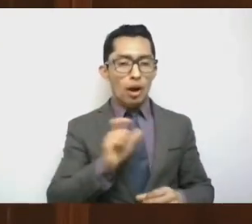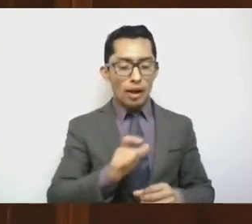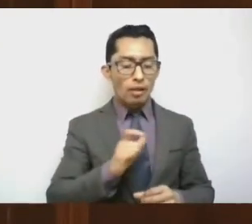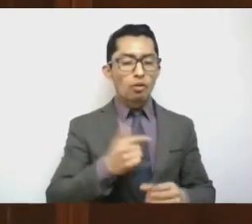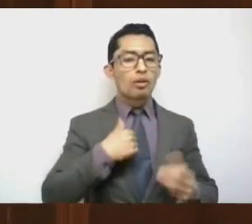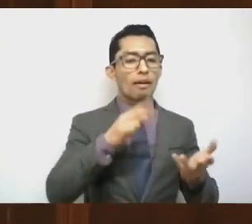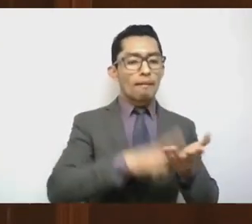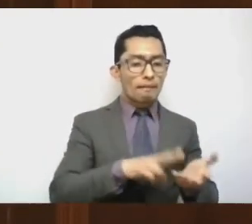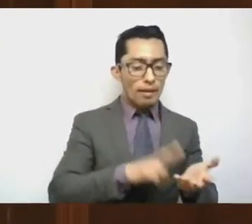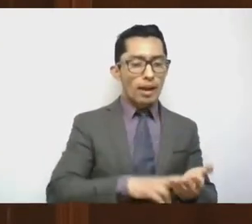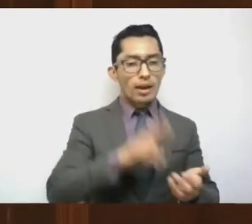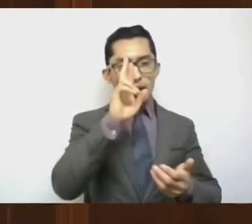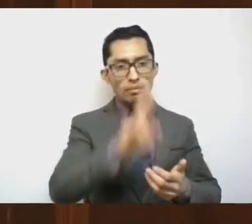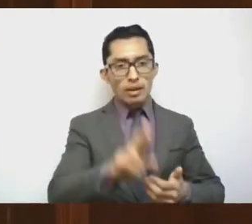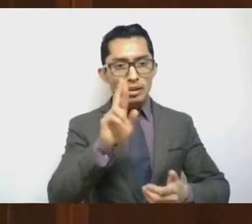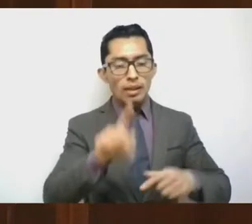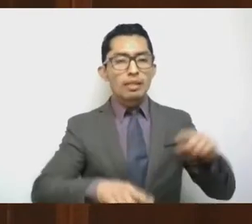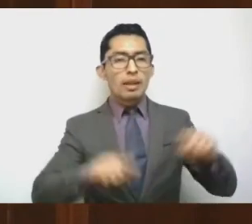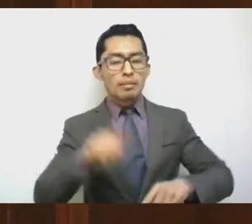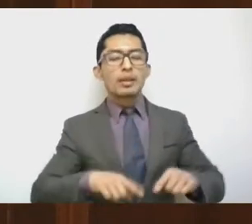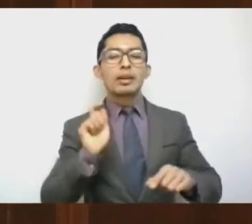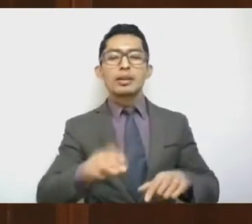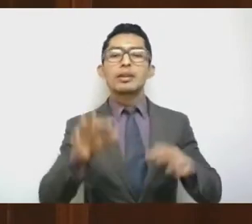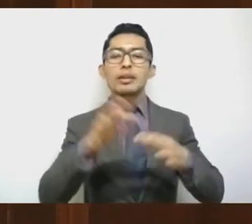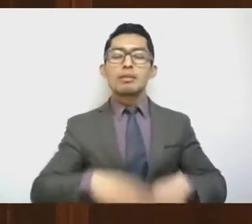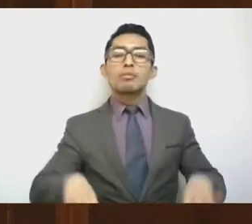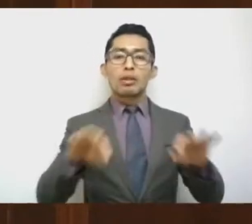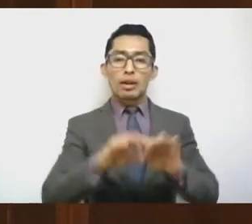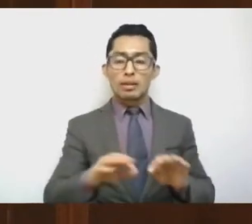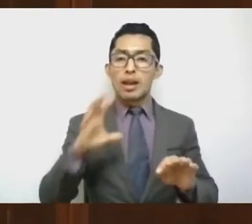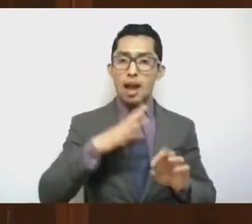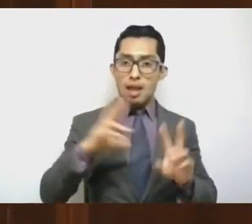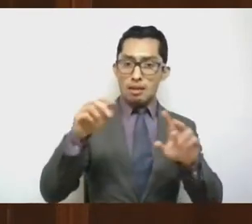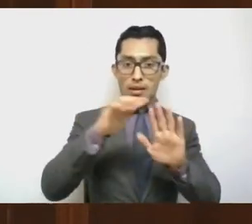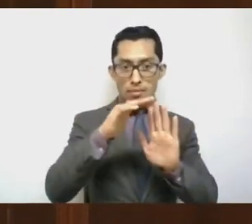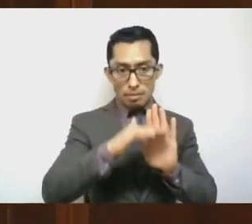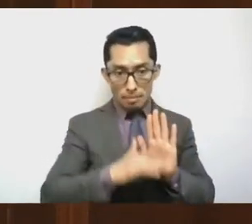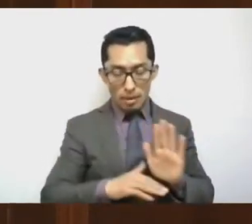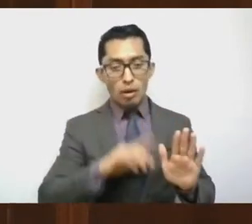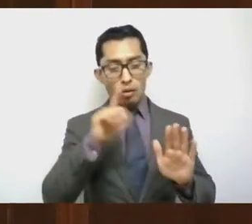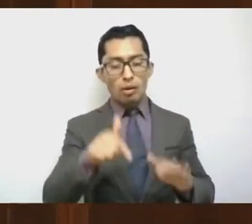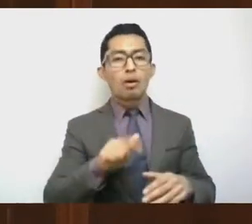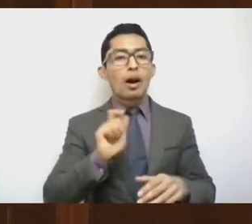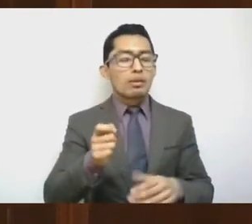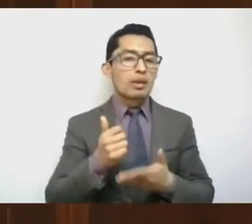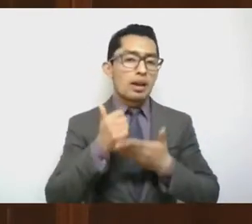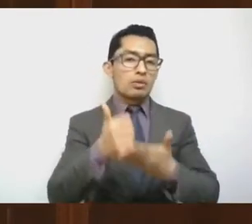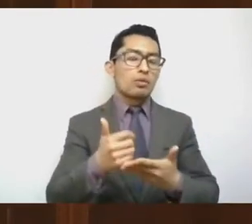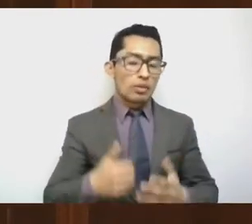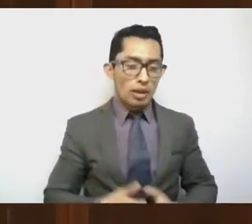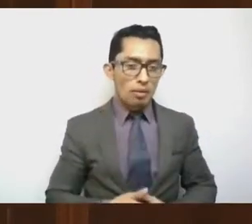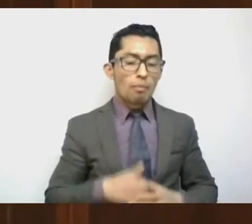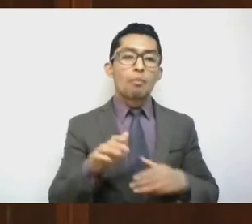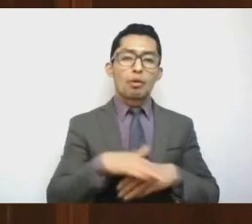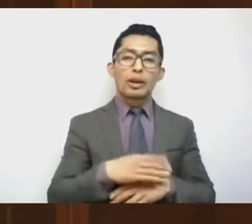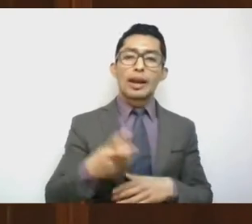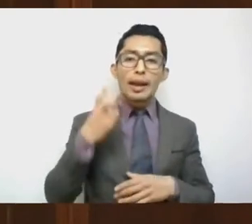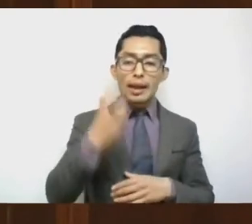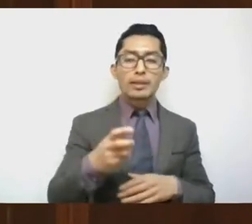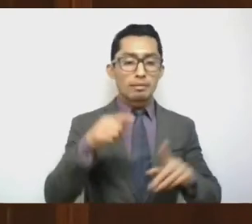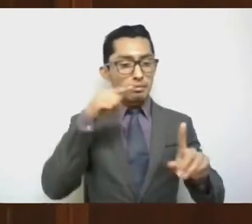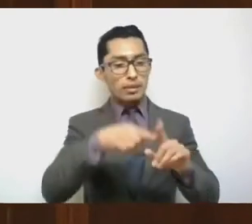en razón de la importancia de los asuntos que tenemos que ventilar, porque ese es el principio de la